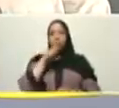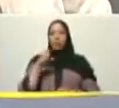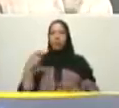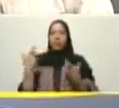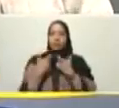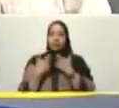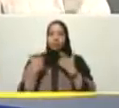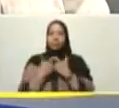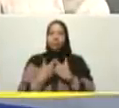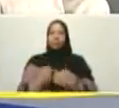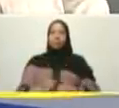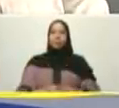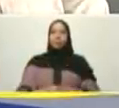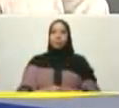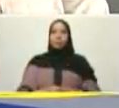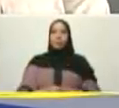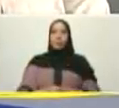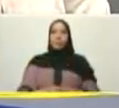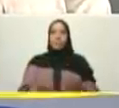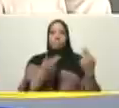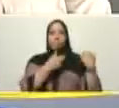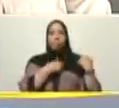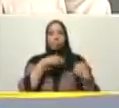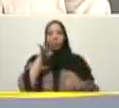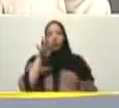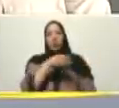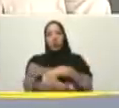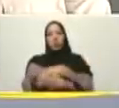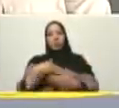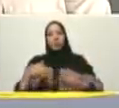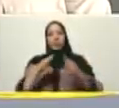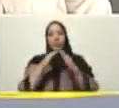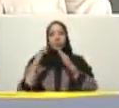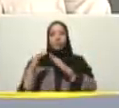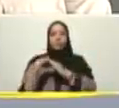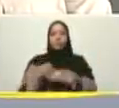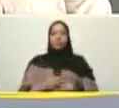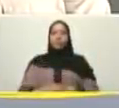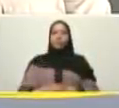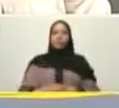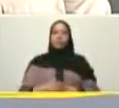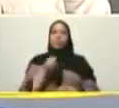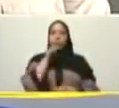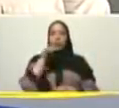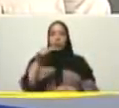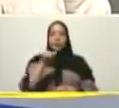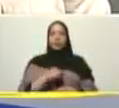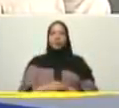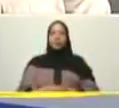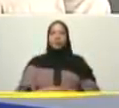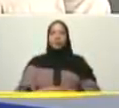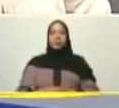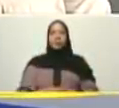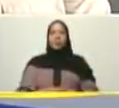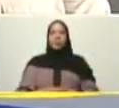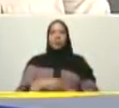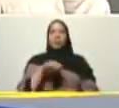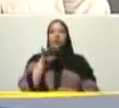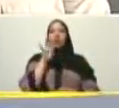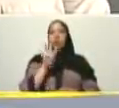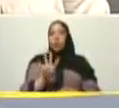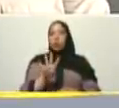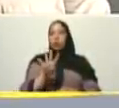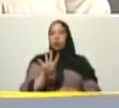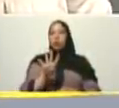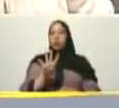con motivo de delito de la vivienda 4 millones anuncio 4 anuncios